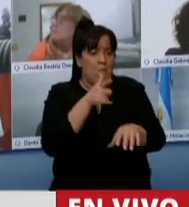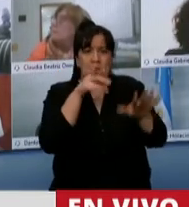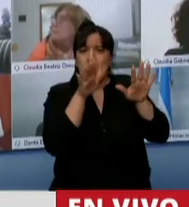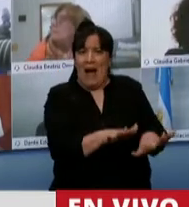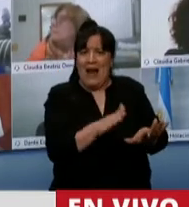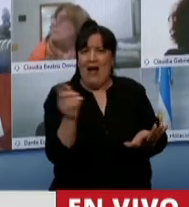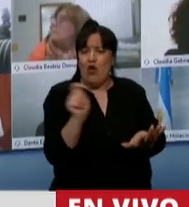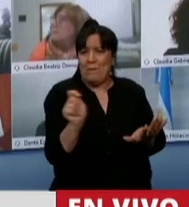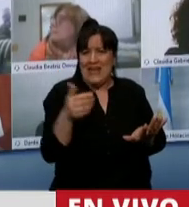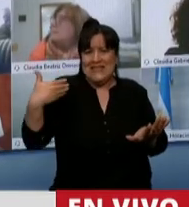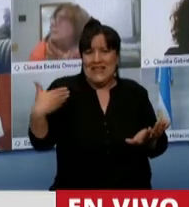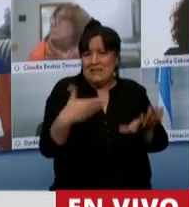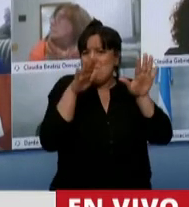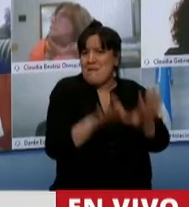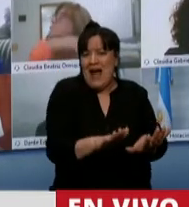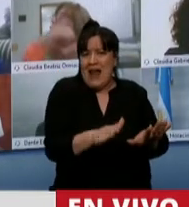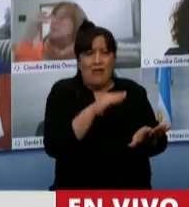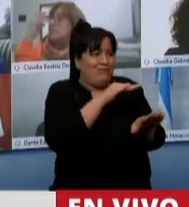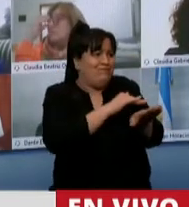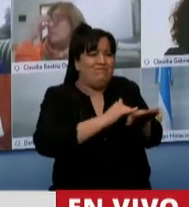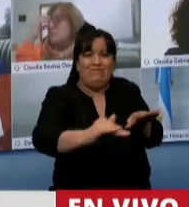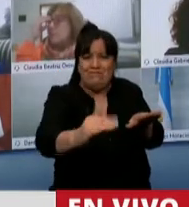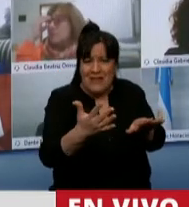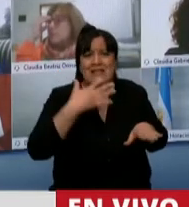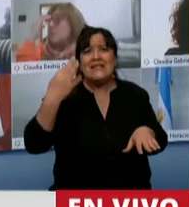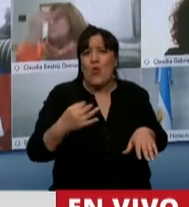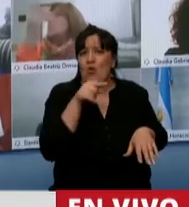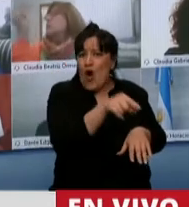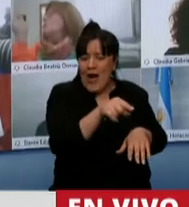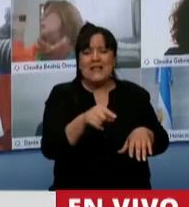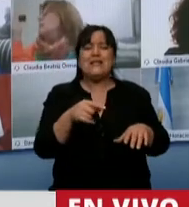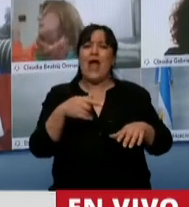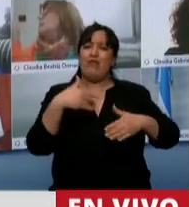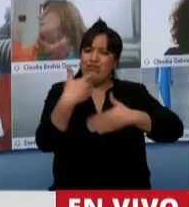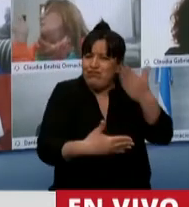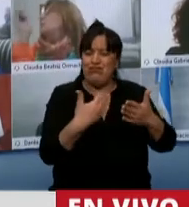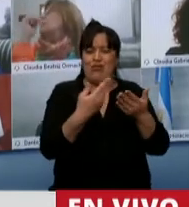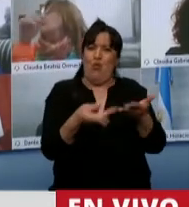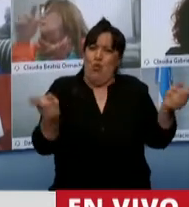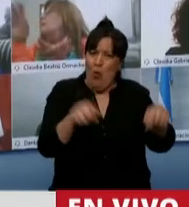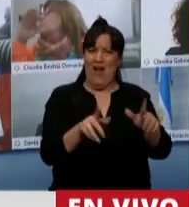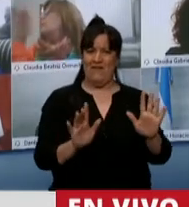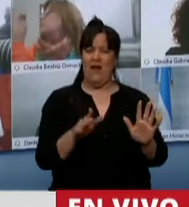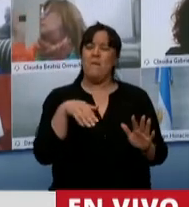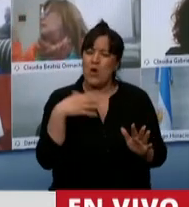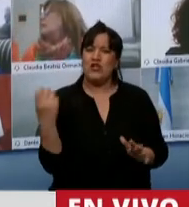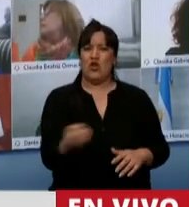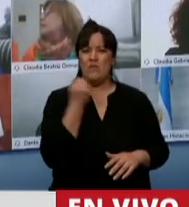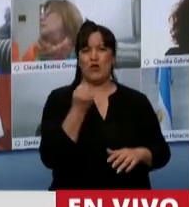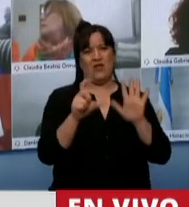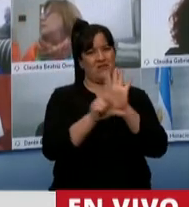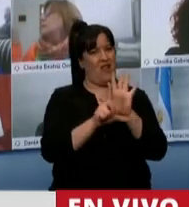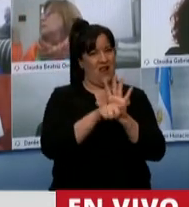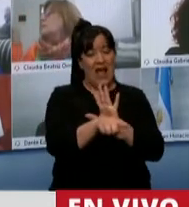hace unos meses y es la última que seguramente va a reactivarse o comenzar a funcionar. Por eso es tan importante otra